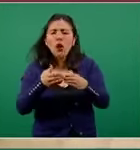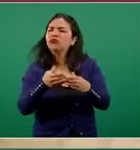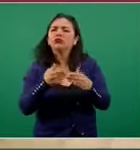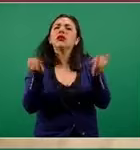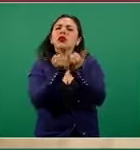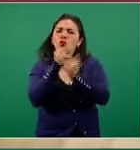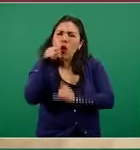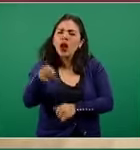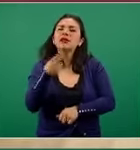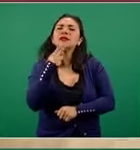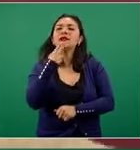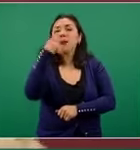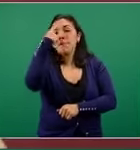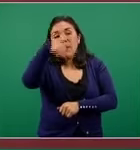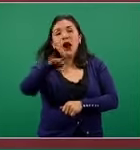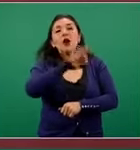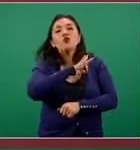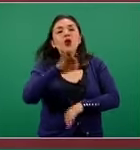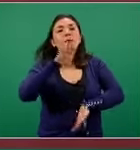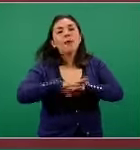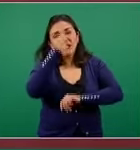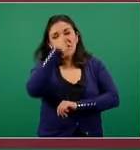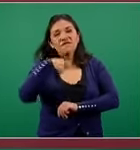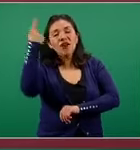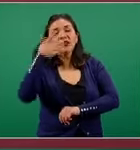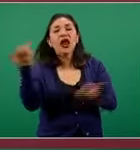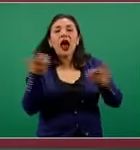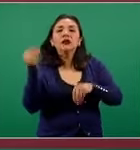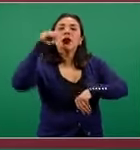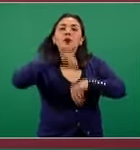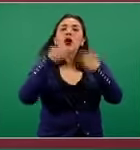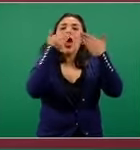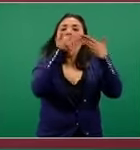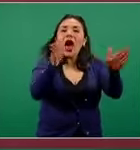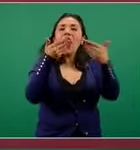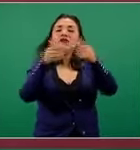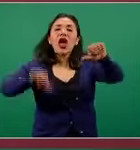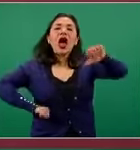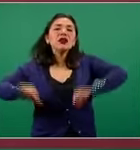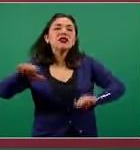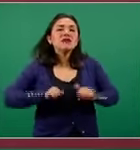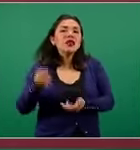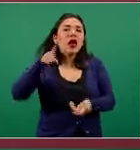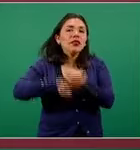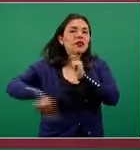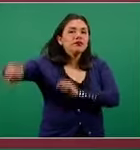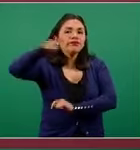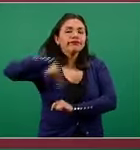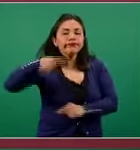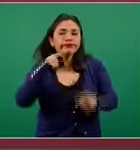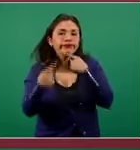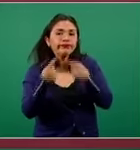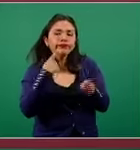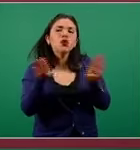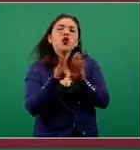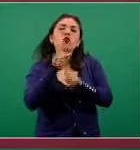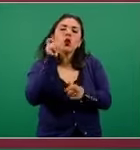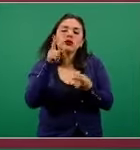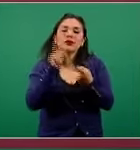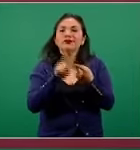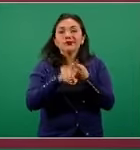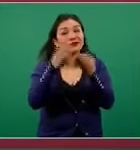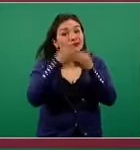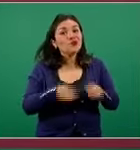como un mecanismo para facilitar la reactivación de las actividades sociales estratégicas como lo es